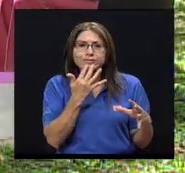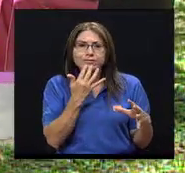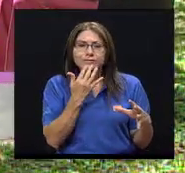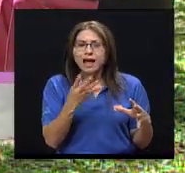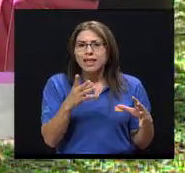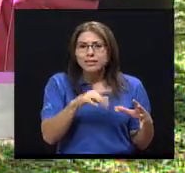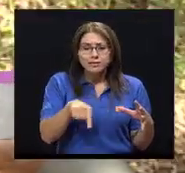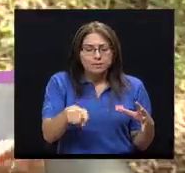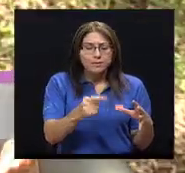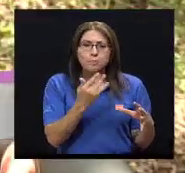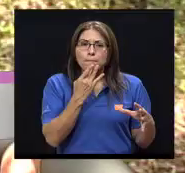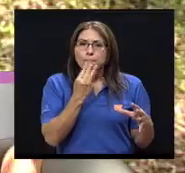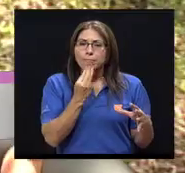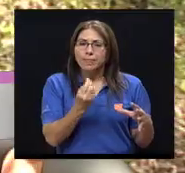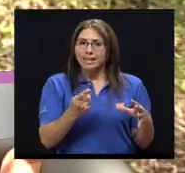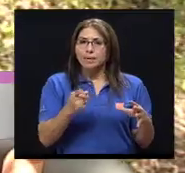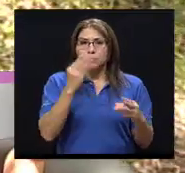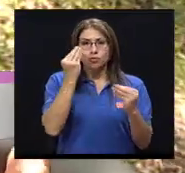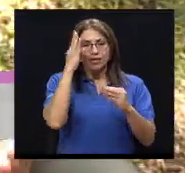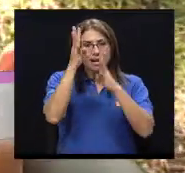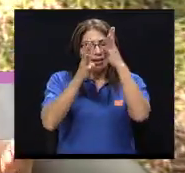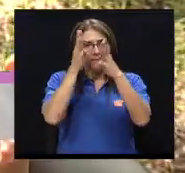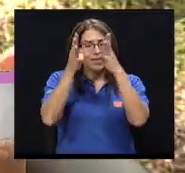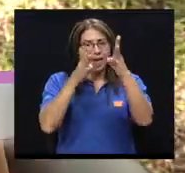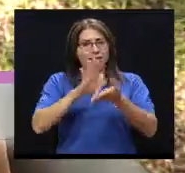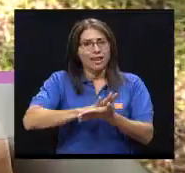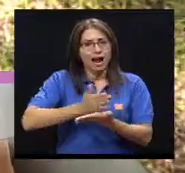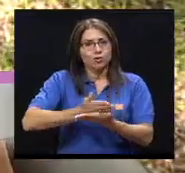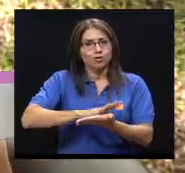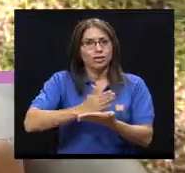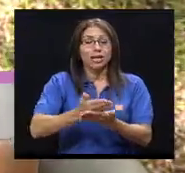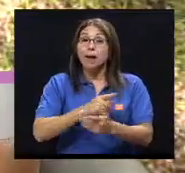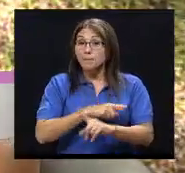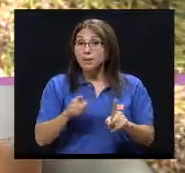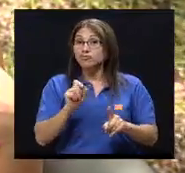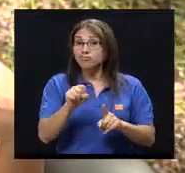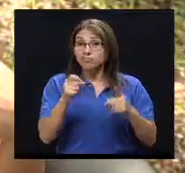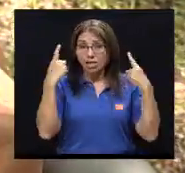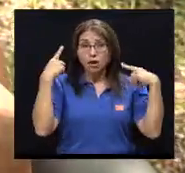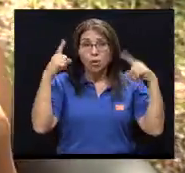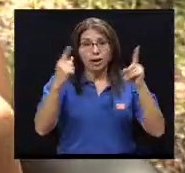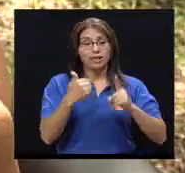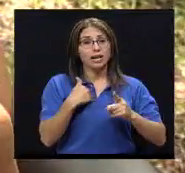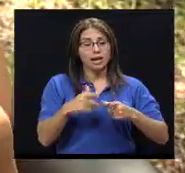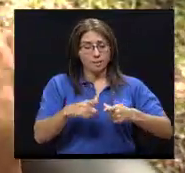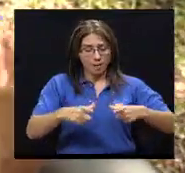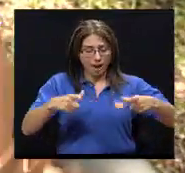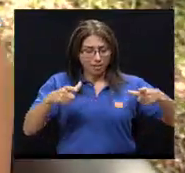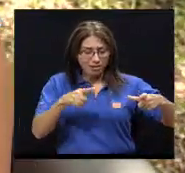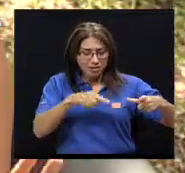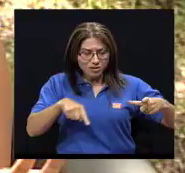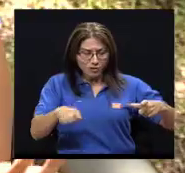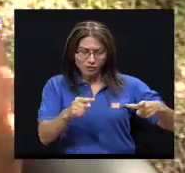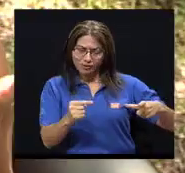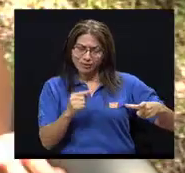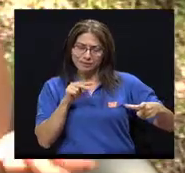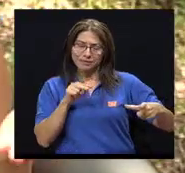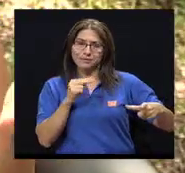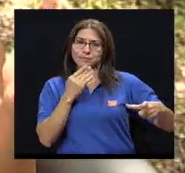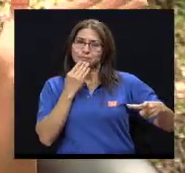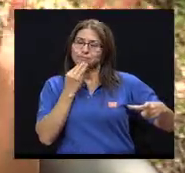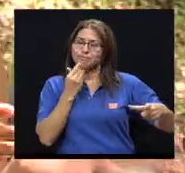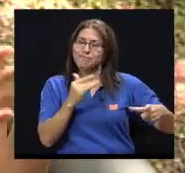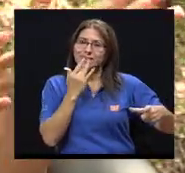demanda, creatividad en la cocina, pero sí se logran platillos mucho más exquisitos que